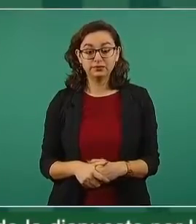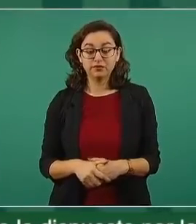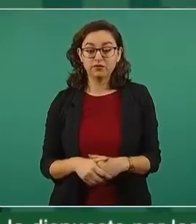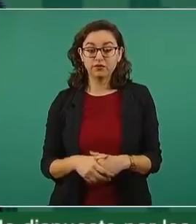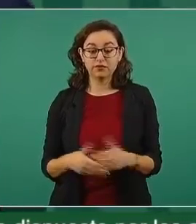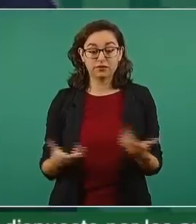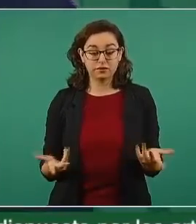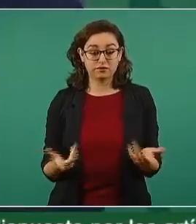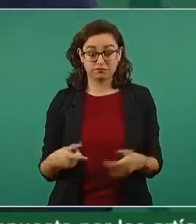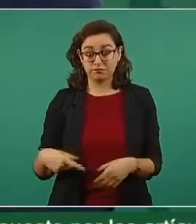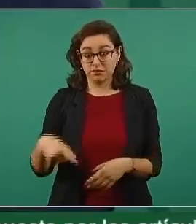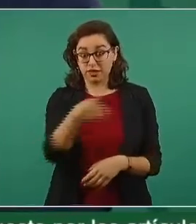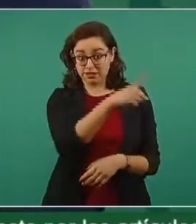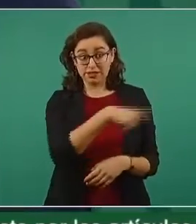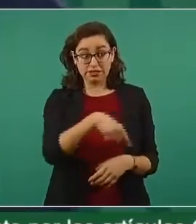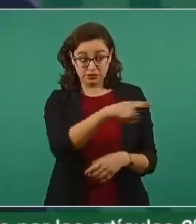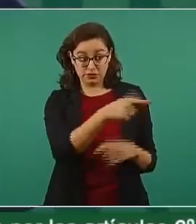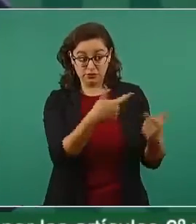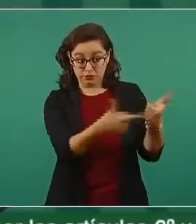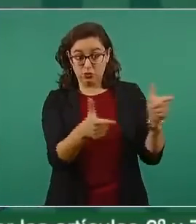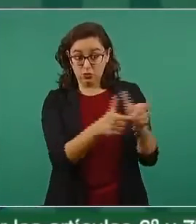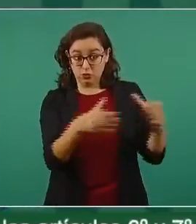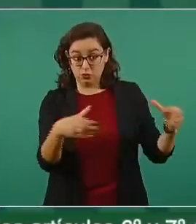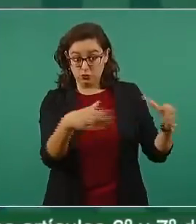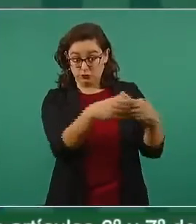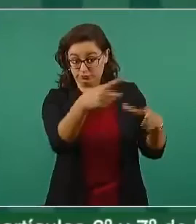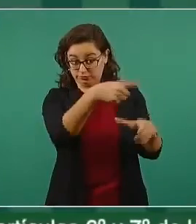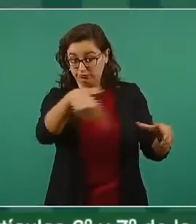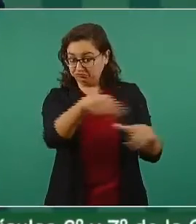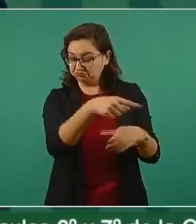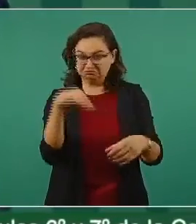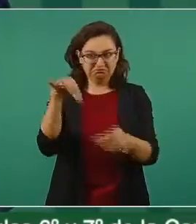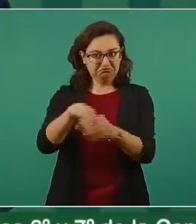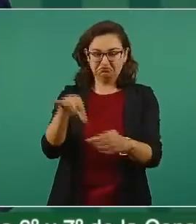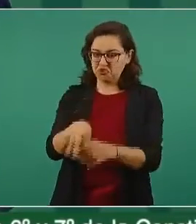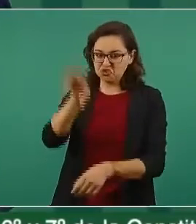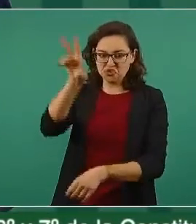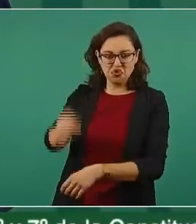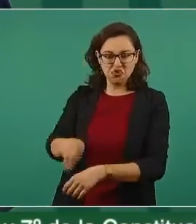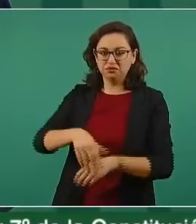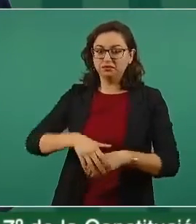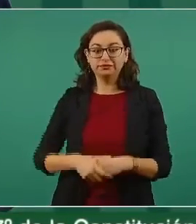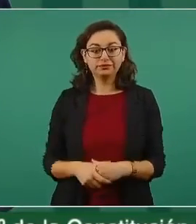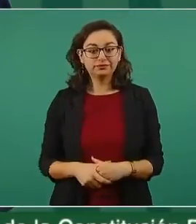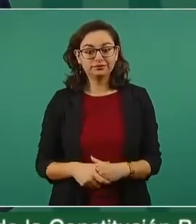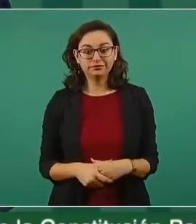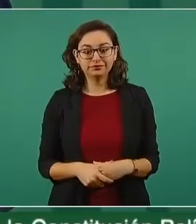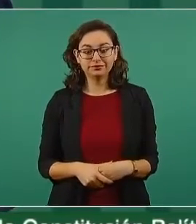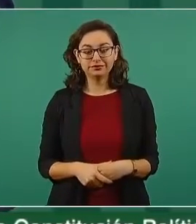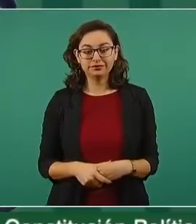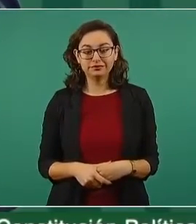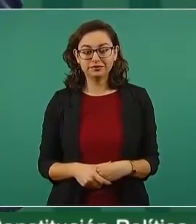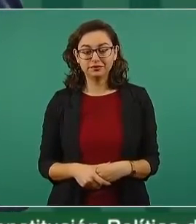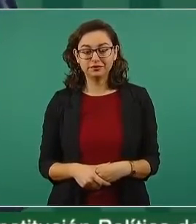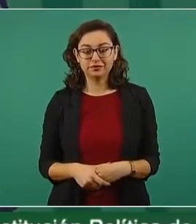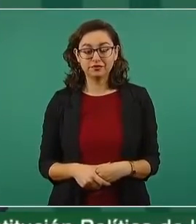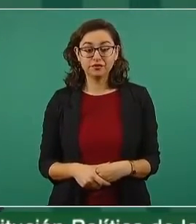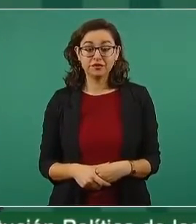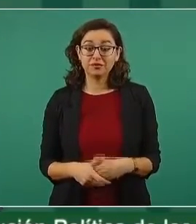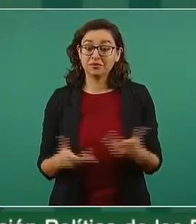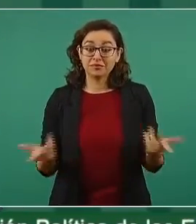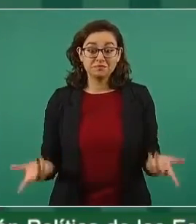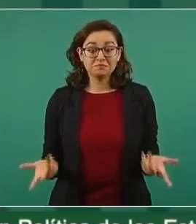Los que forman parte de este bloque están